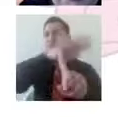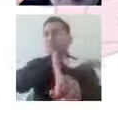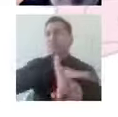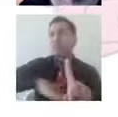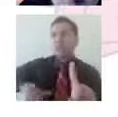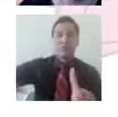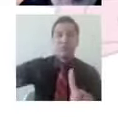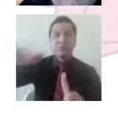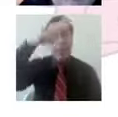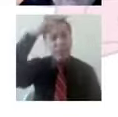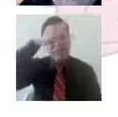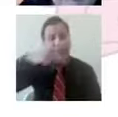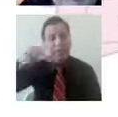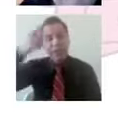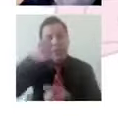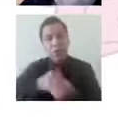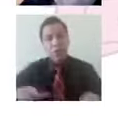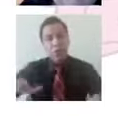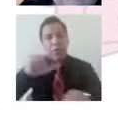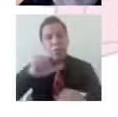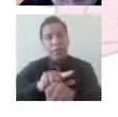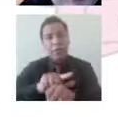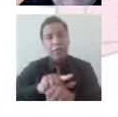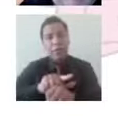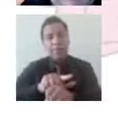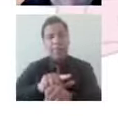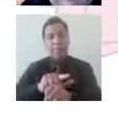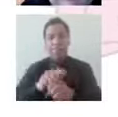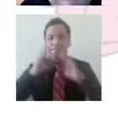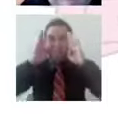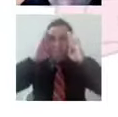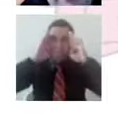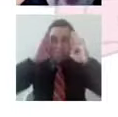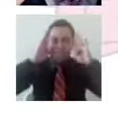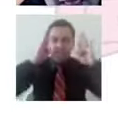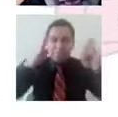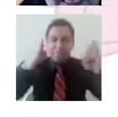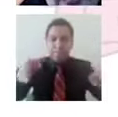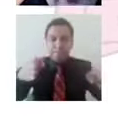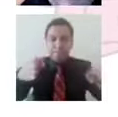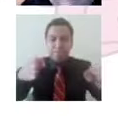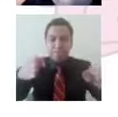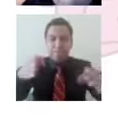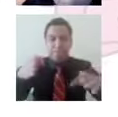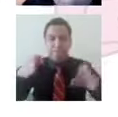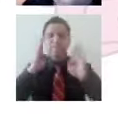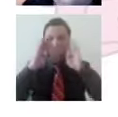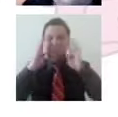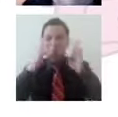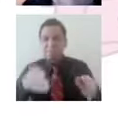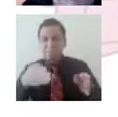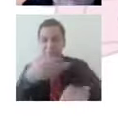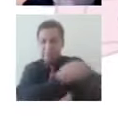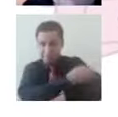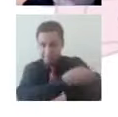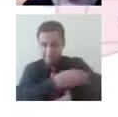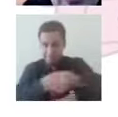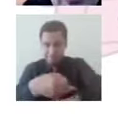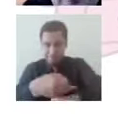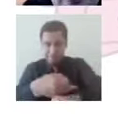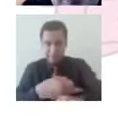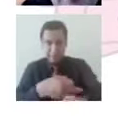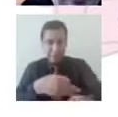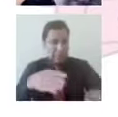bla, bla, bla, hacer una mención específica a la parte de familia, que es el primer laboratorio